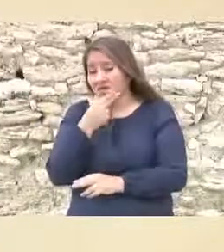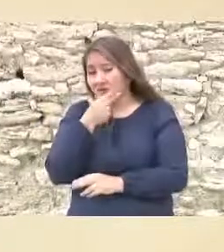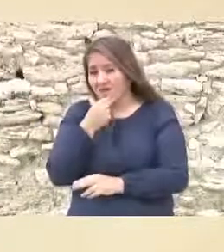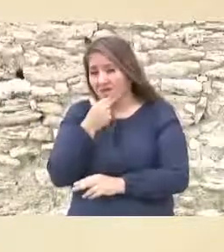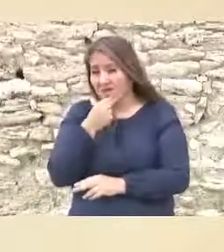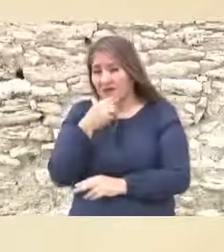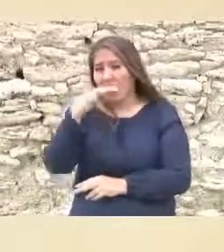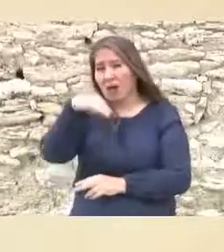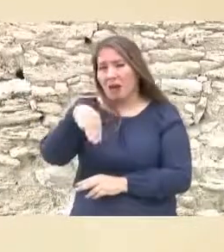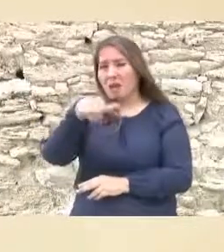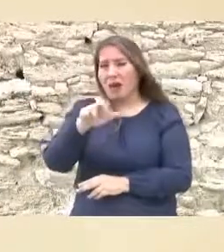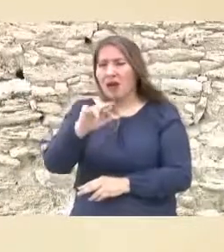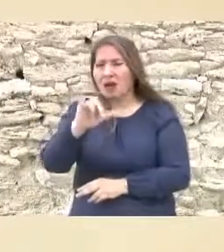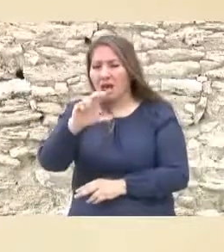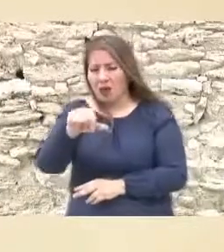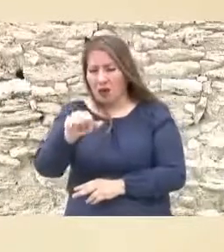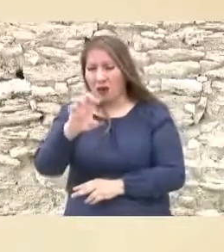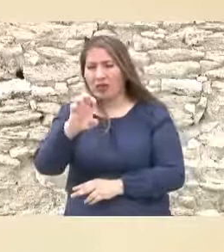Mariano Escobedo